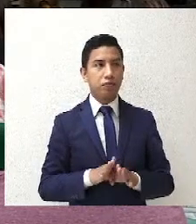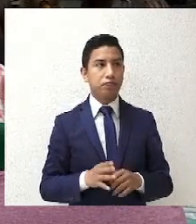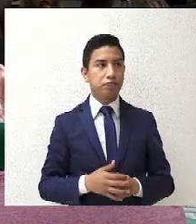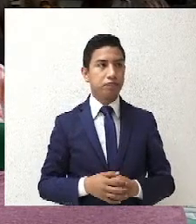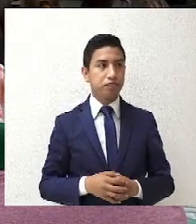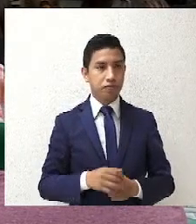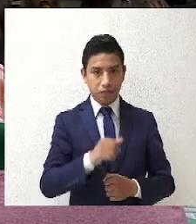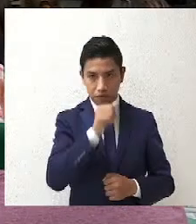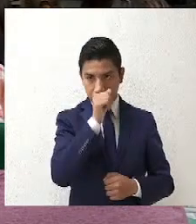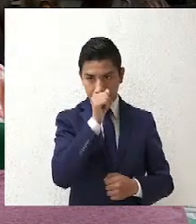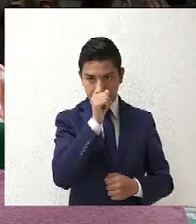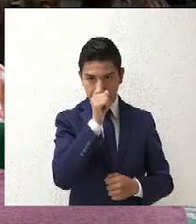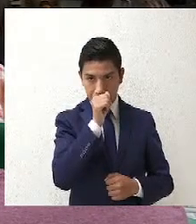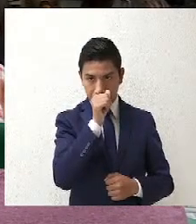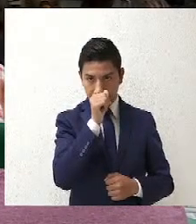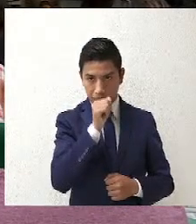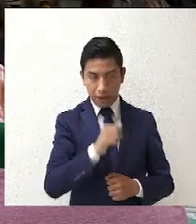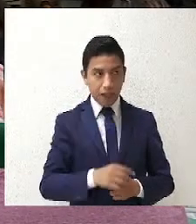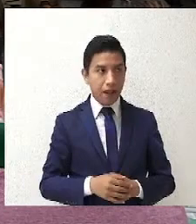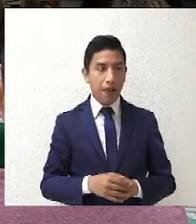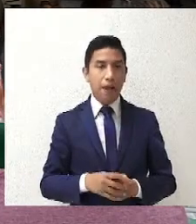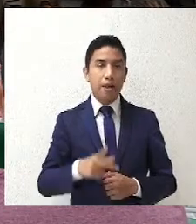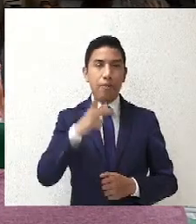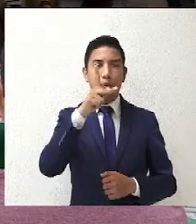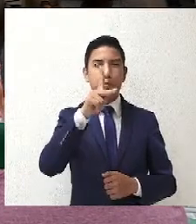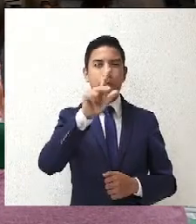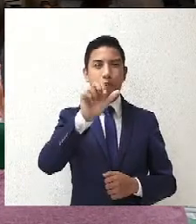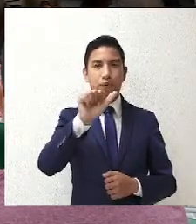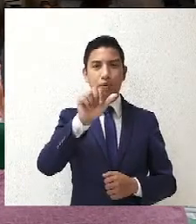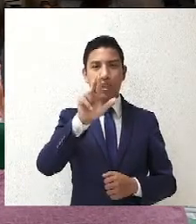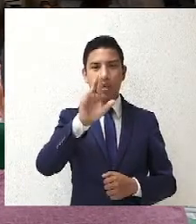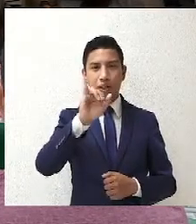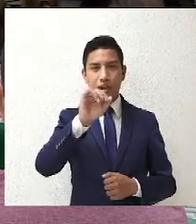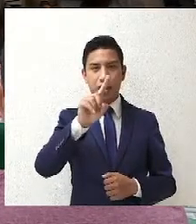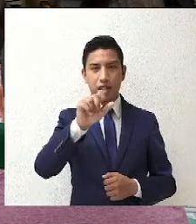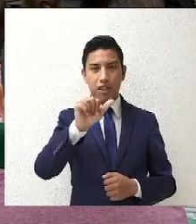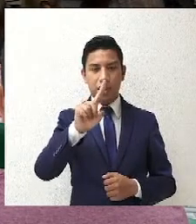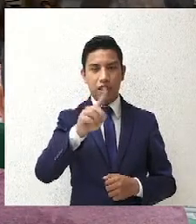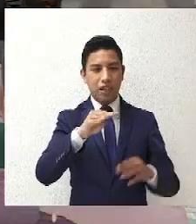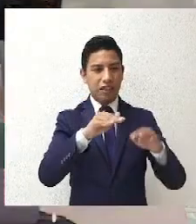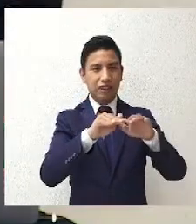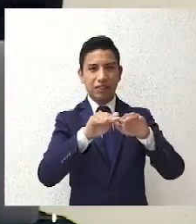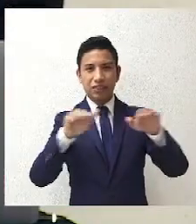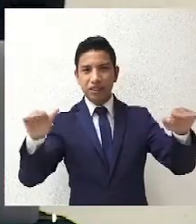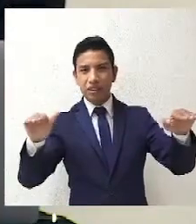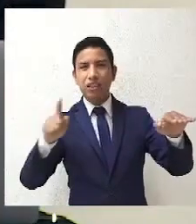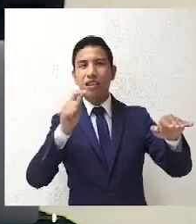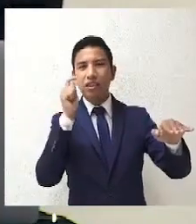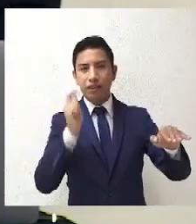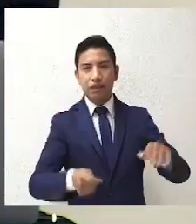ver, la paridad horizontal implica que haya